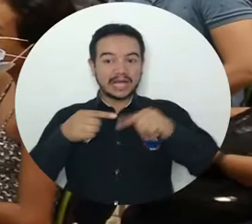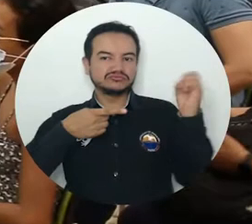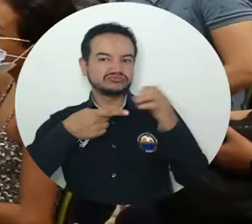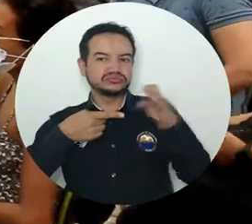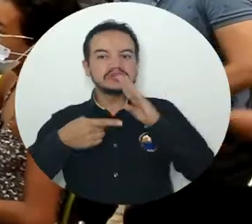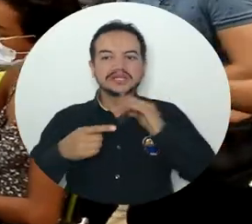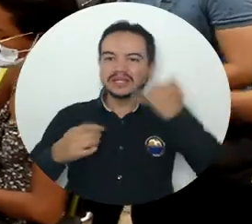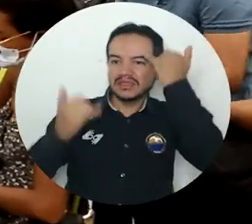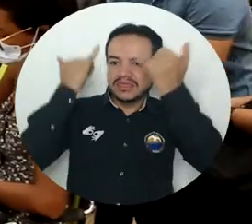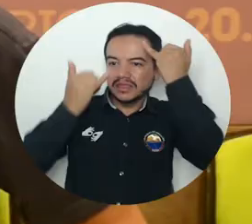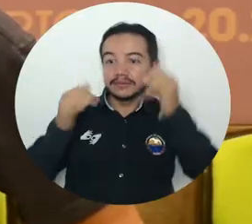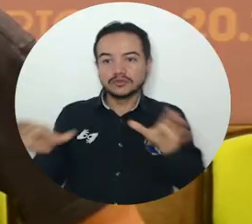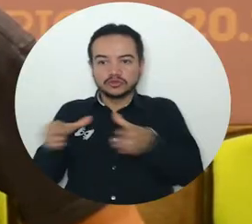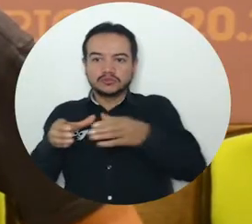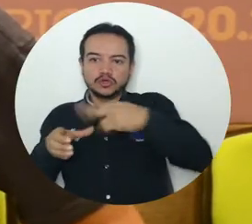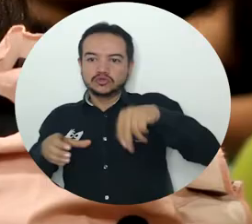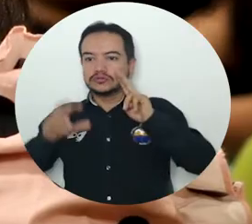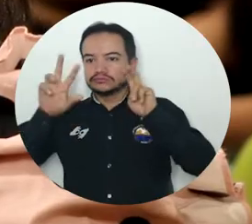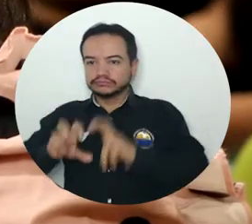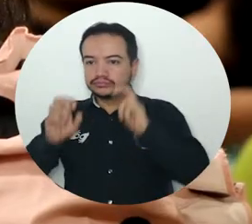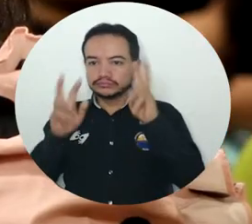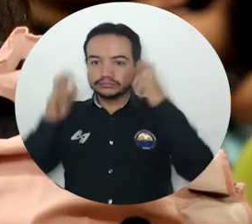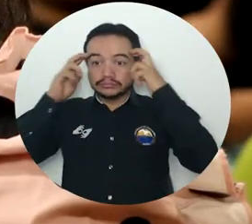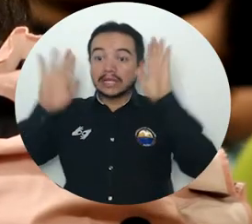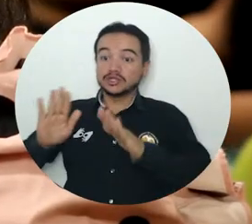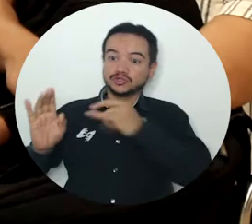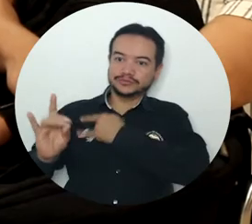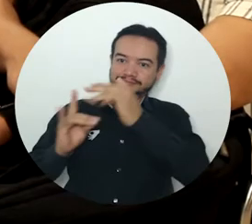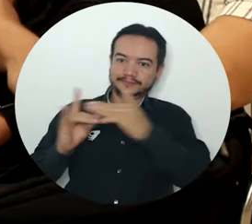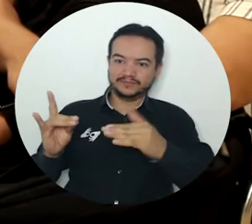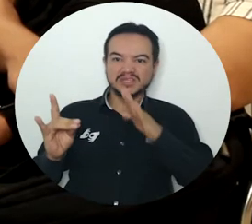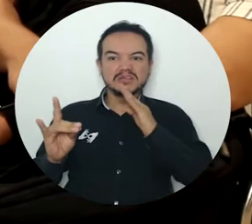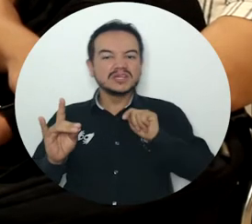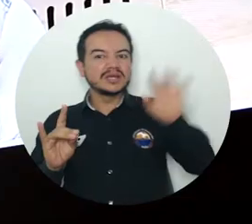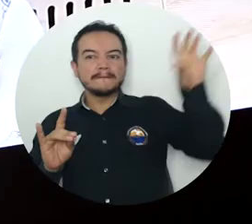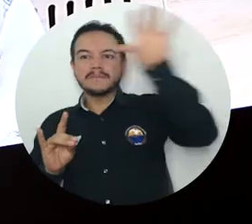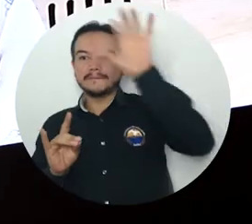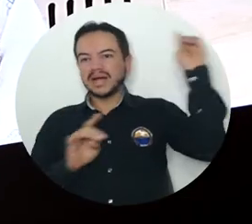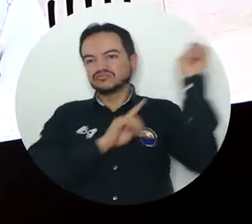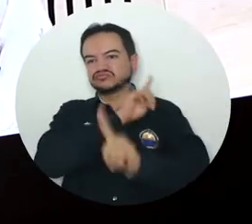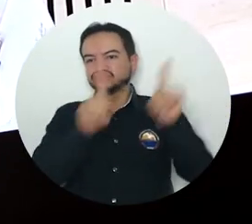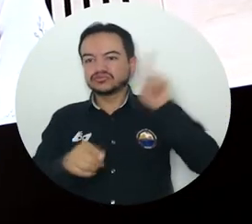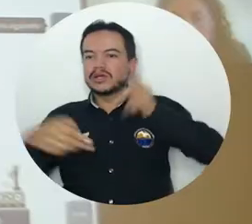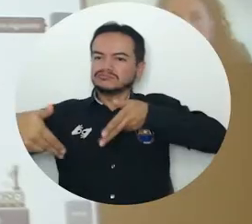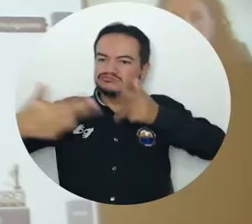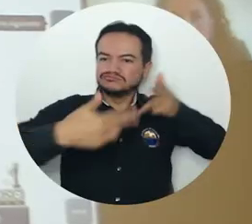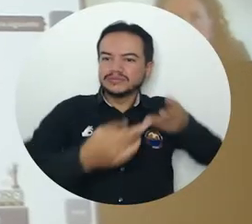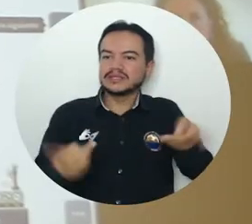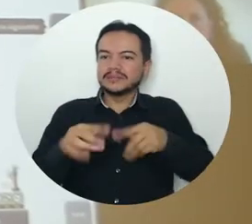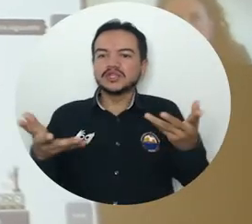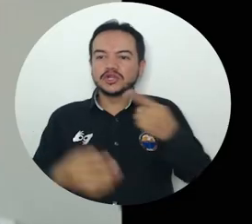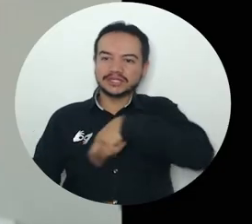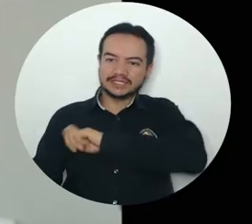El seminario fue organizado por el Grupo de Investigación, Cognición y Educación de la Alma Mater y contó con la participación presencial y virtual de